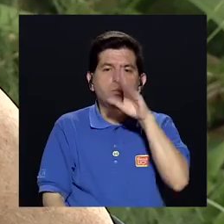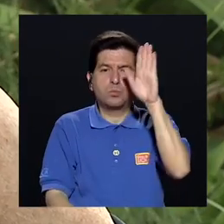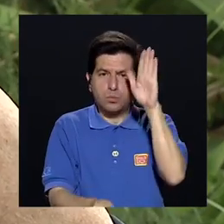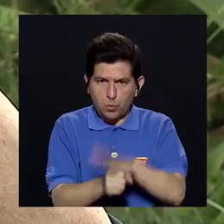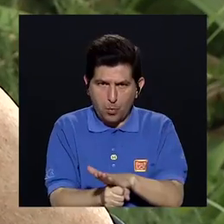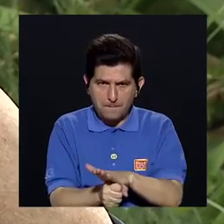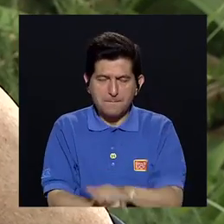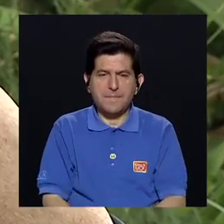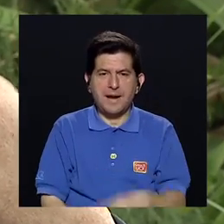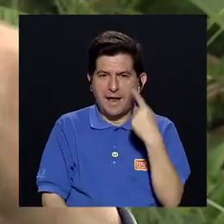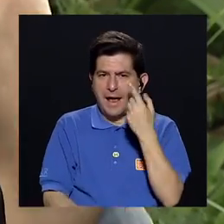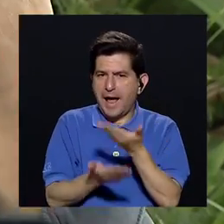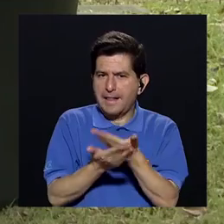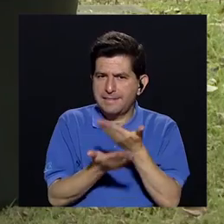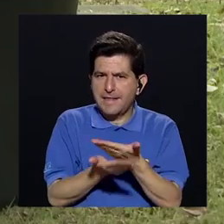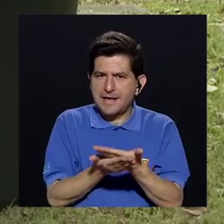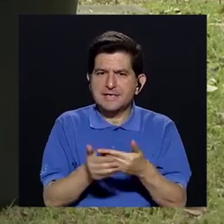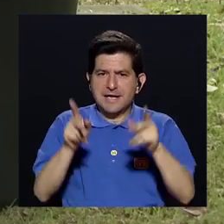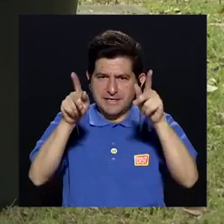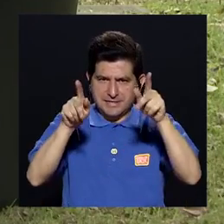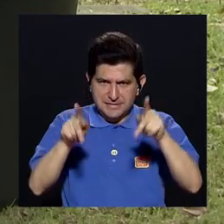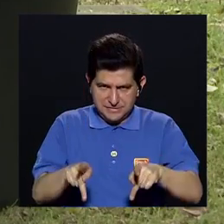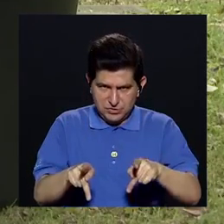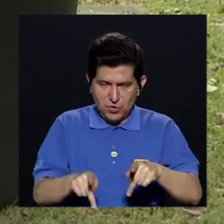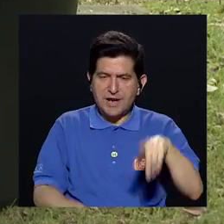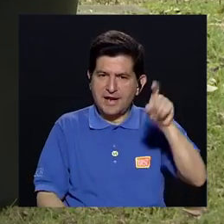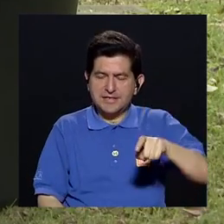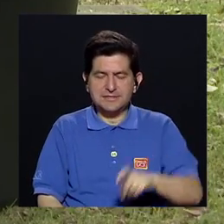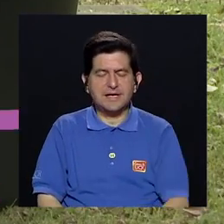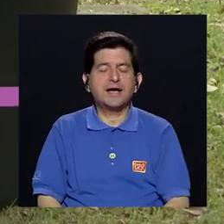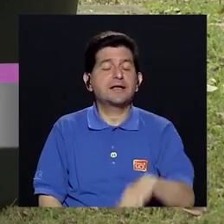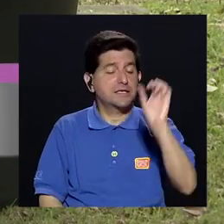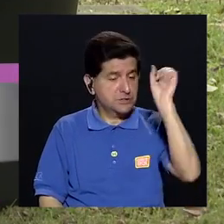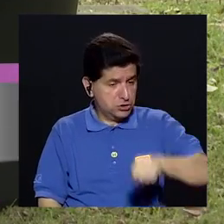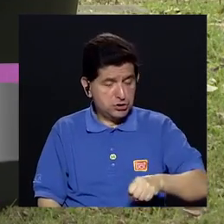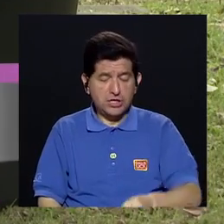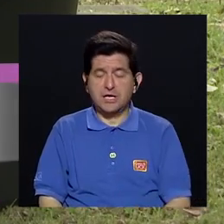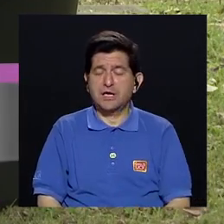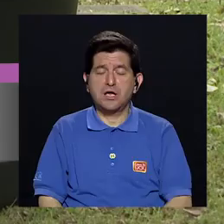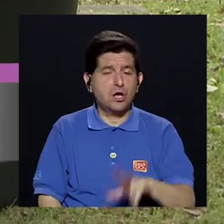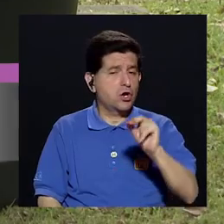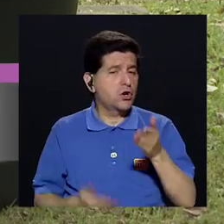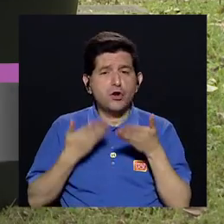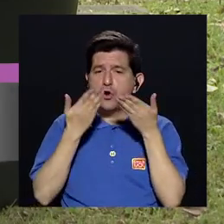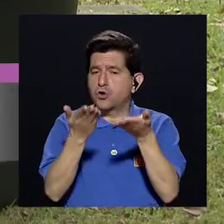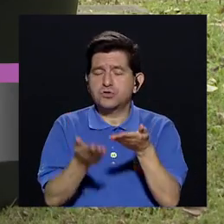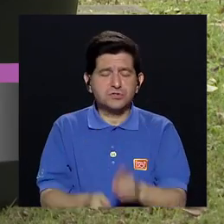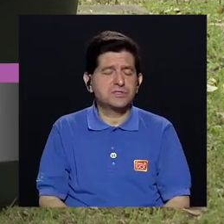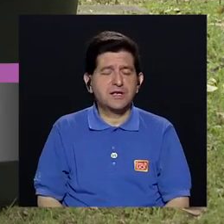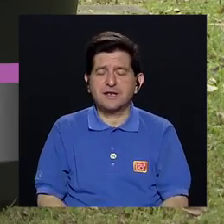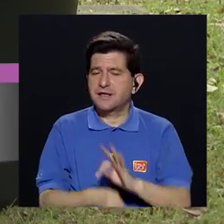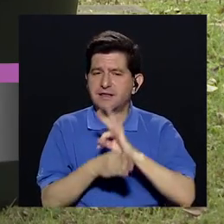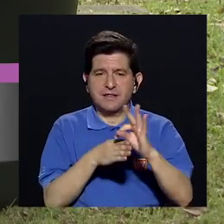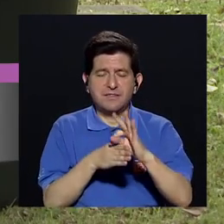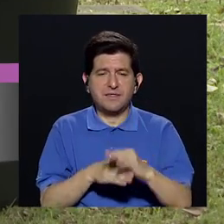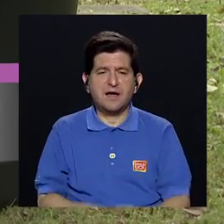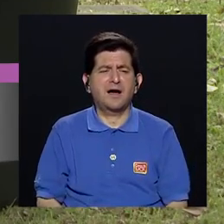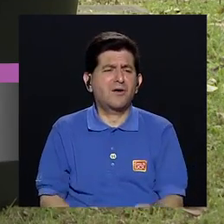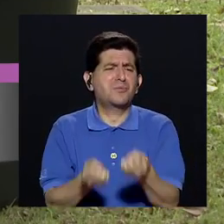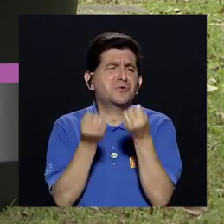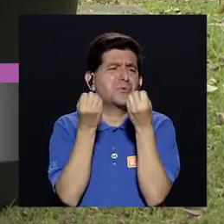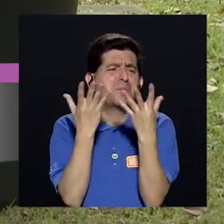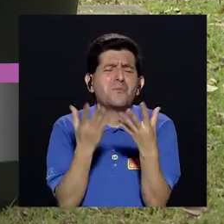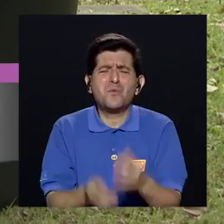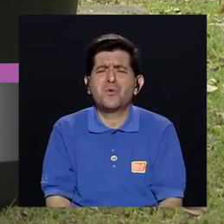Tiene que haber un testigo De que usted día a día se lo toma No le dan el tratamiento a usted Porque se ha demostrado Que usted coge Como son